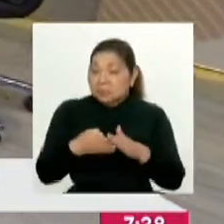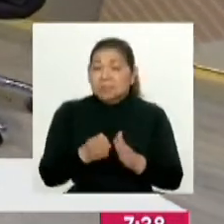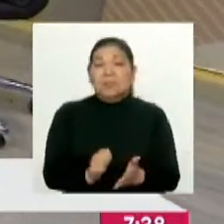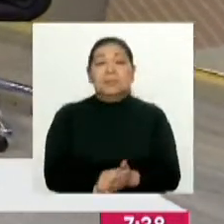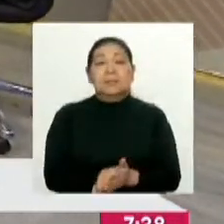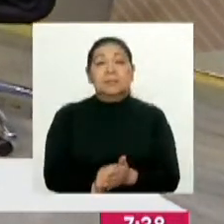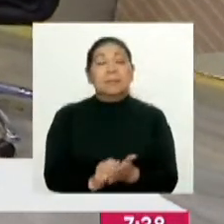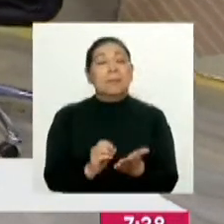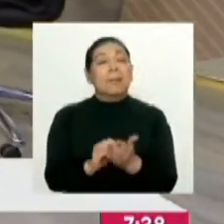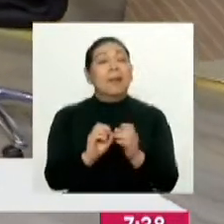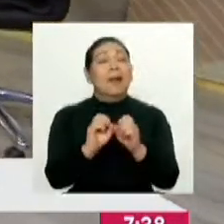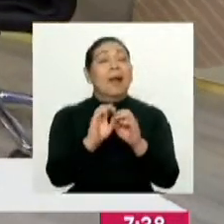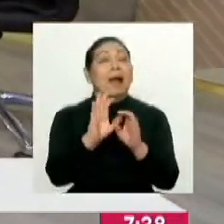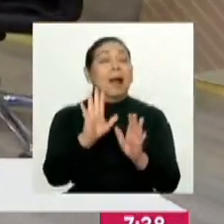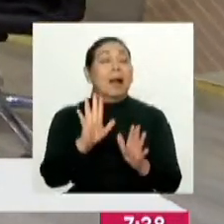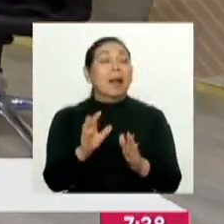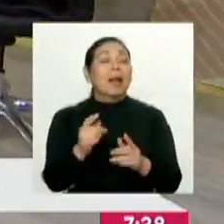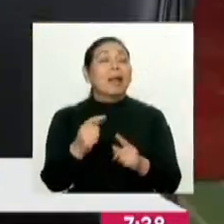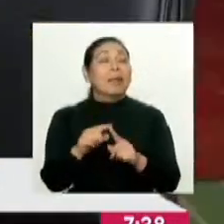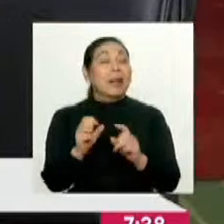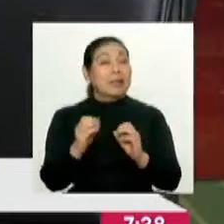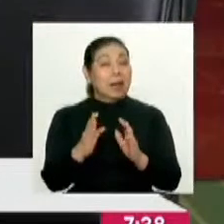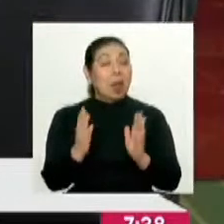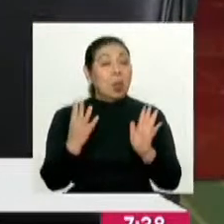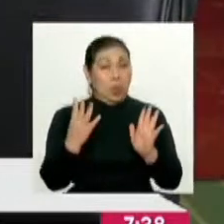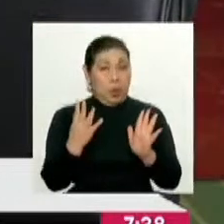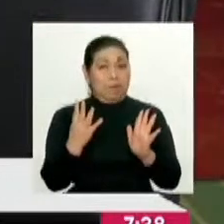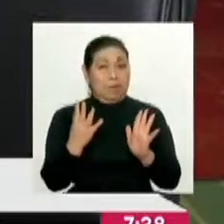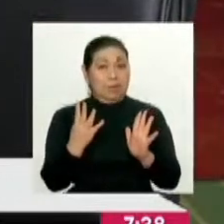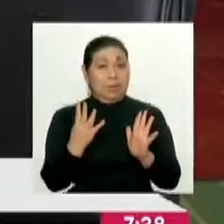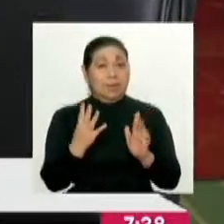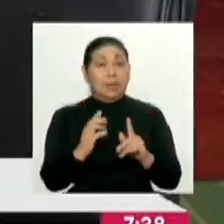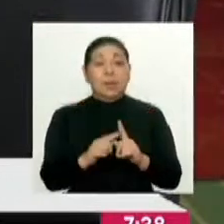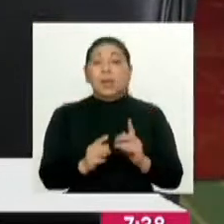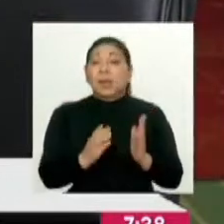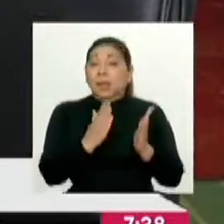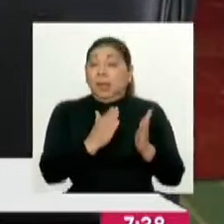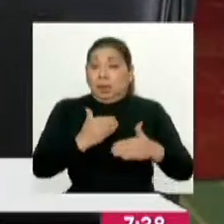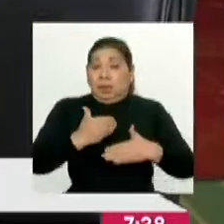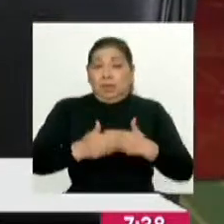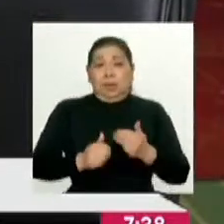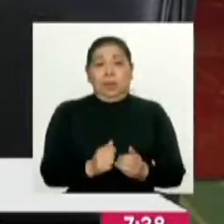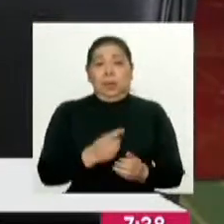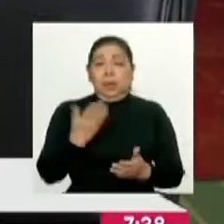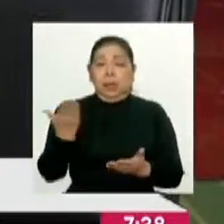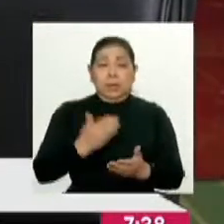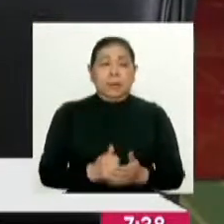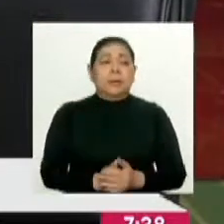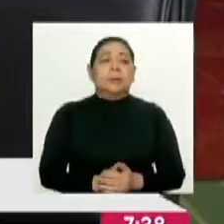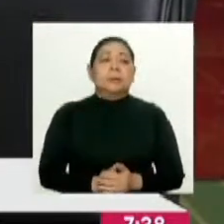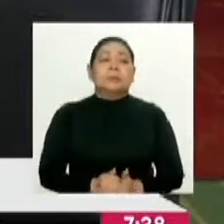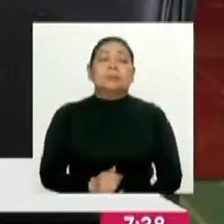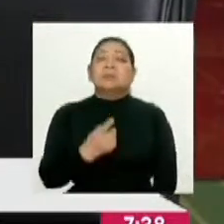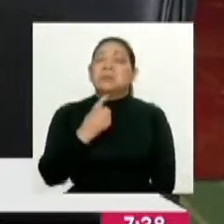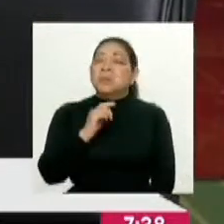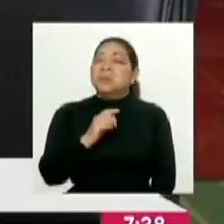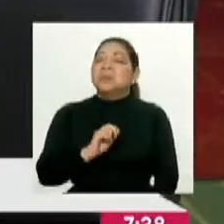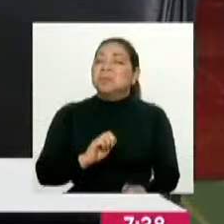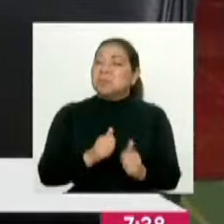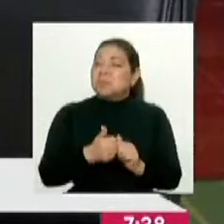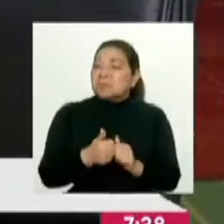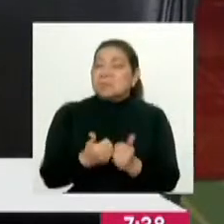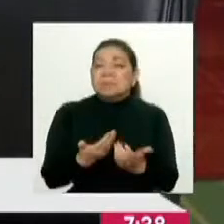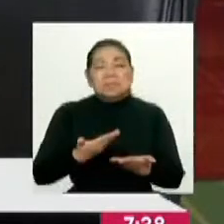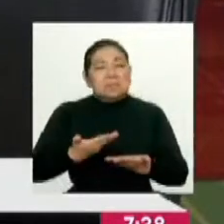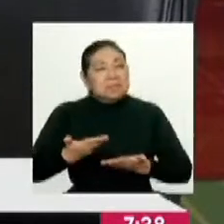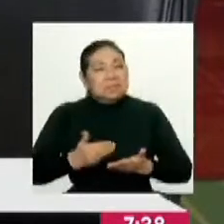plataforma Claridad, tú tienes hasta el 9 para ingresar la información. En ese proceso tienes la posibilidad de hacer las modificaciones o